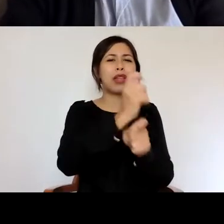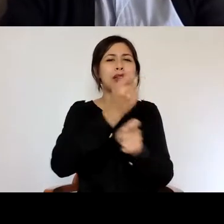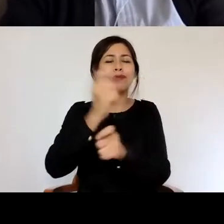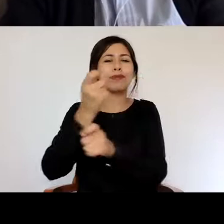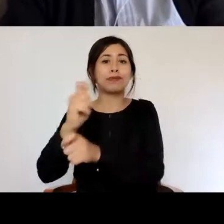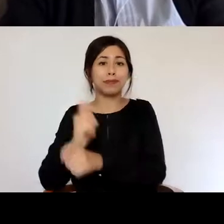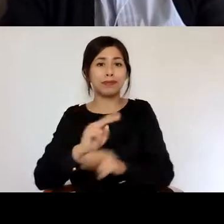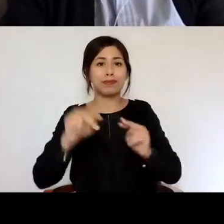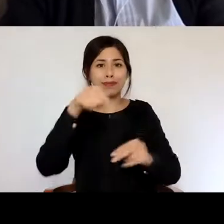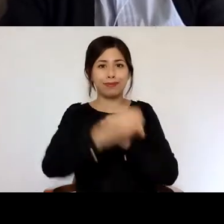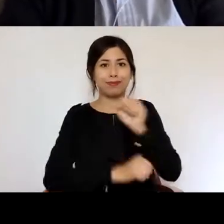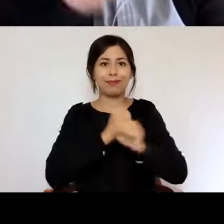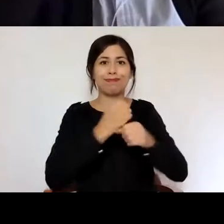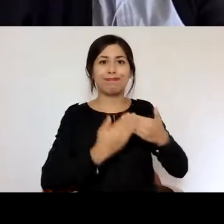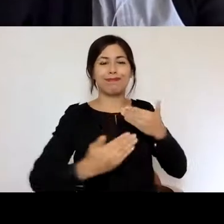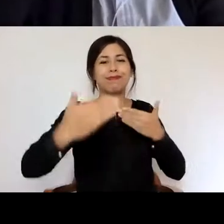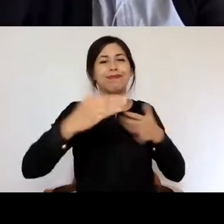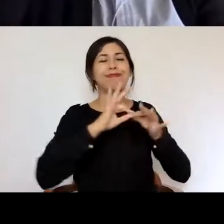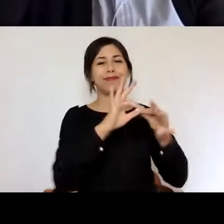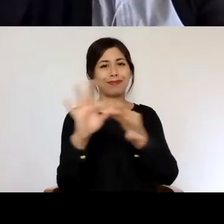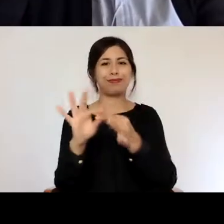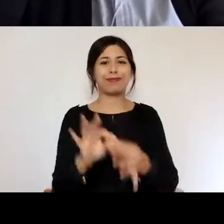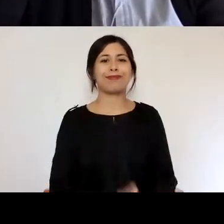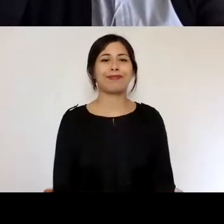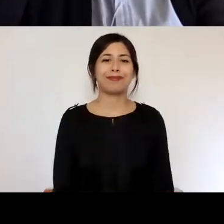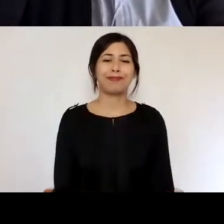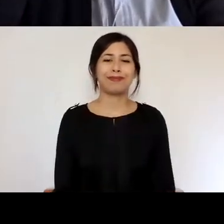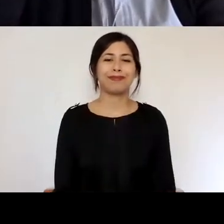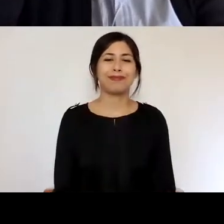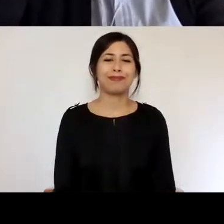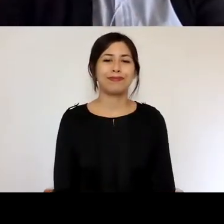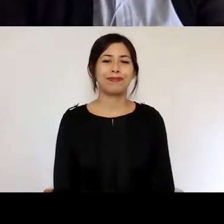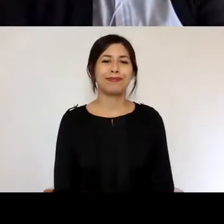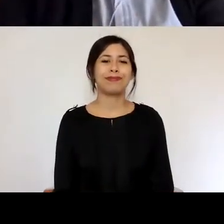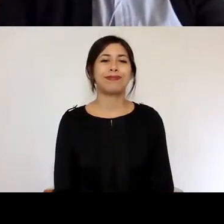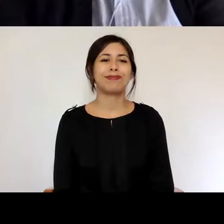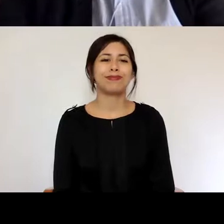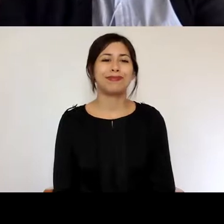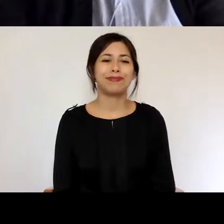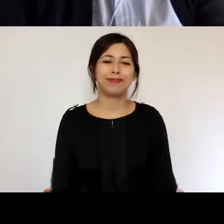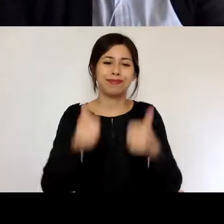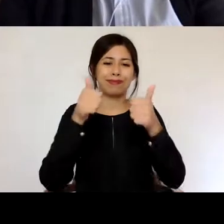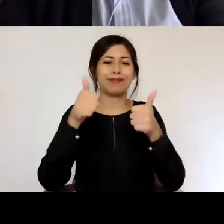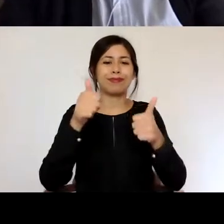este año muchas gracias muy bien están muy bien